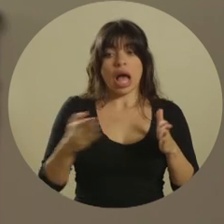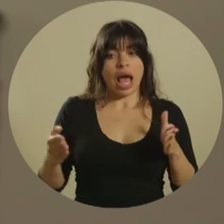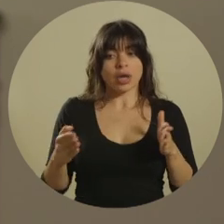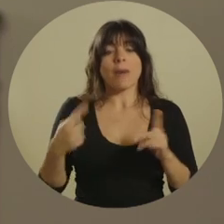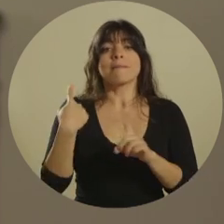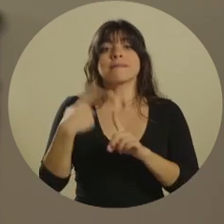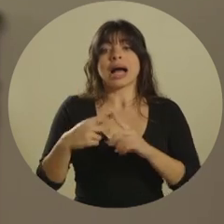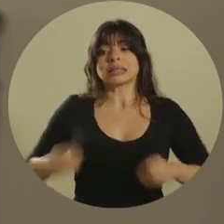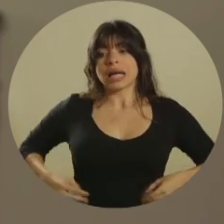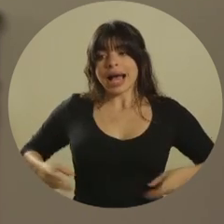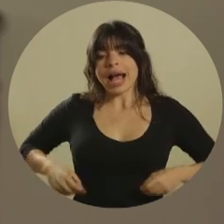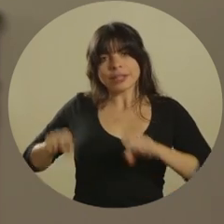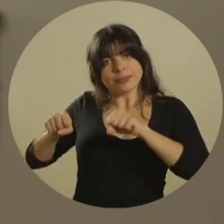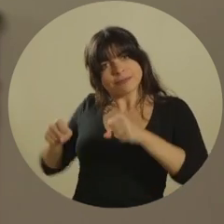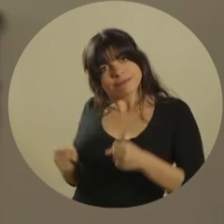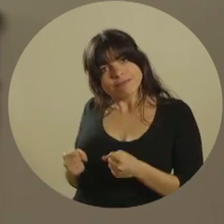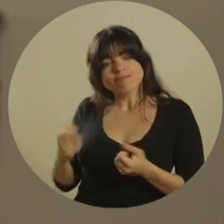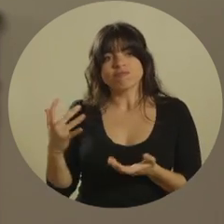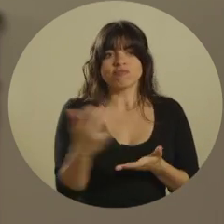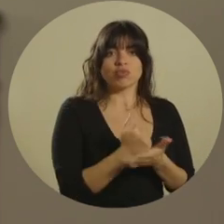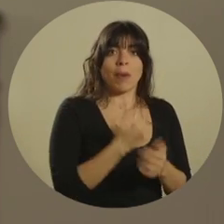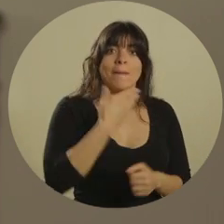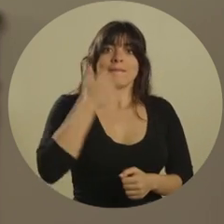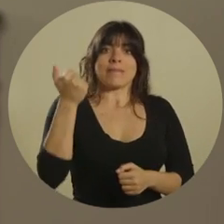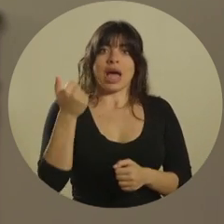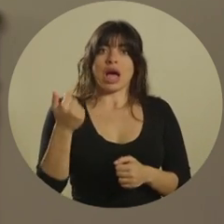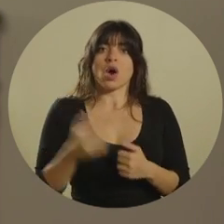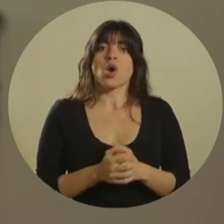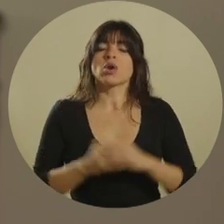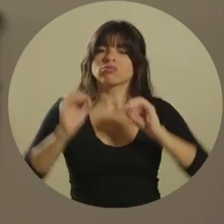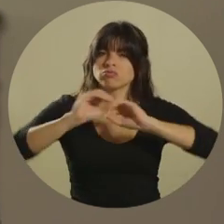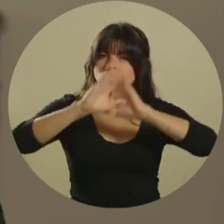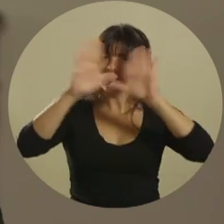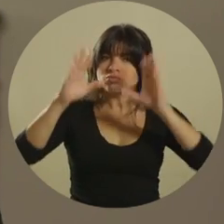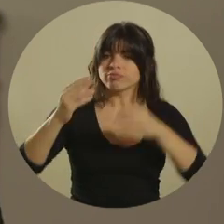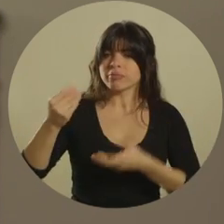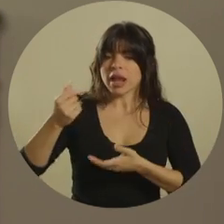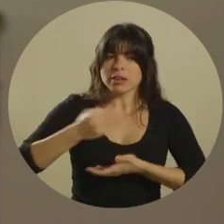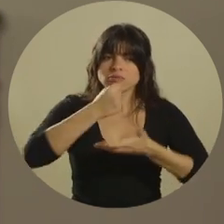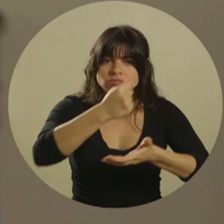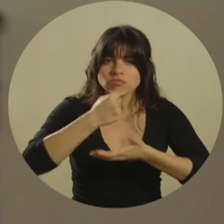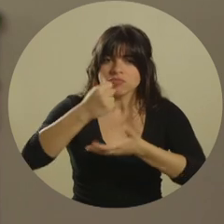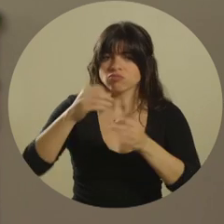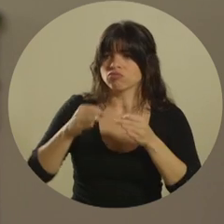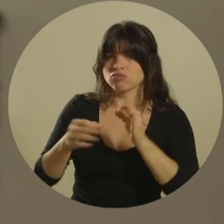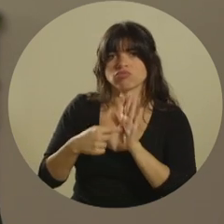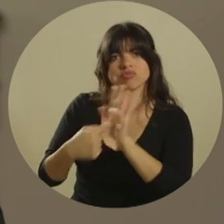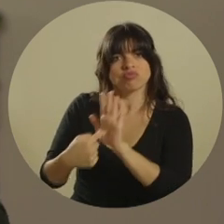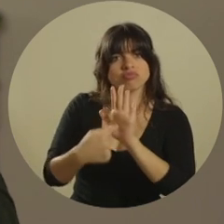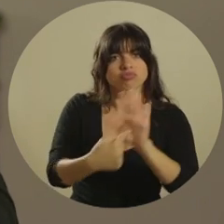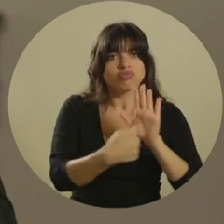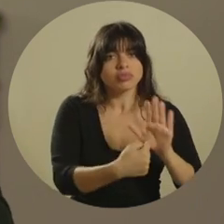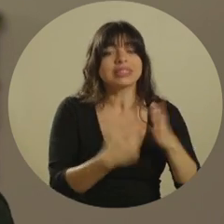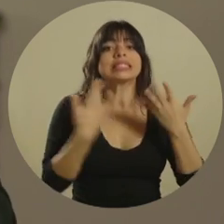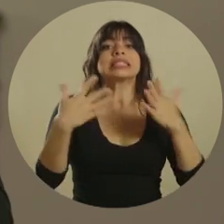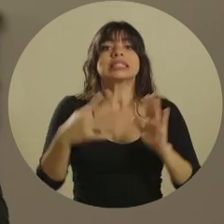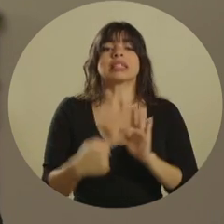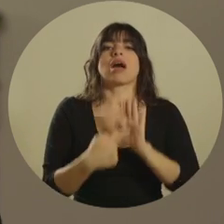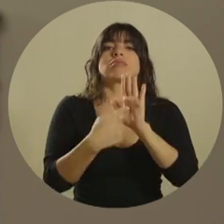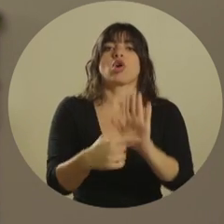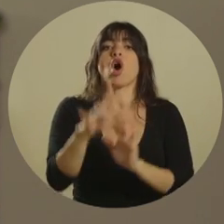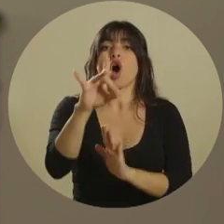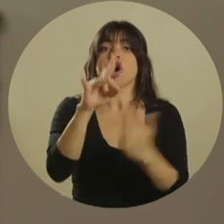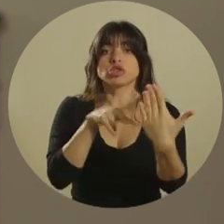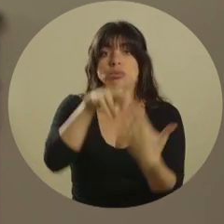con mejoras sustantivas en el gasto, con una mejor recaudación, con transparencia en las inversiones y cumplimos con presentar